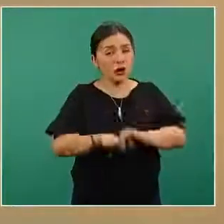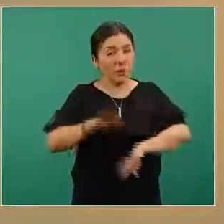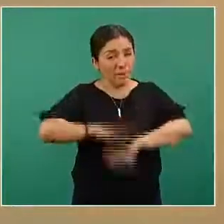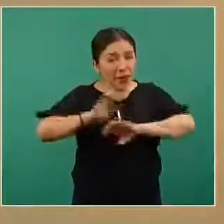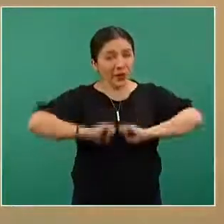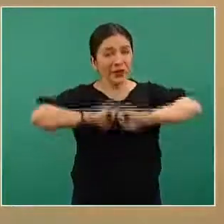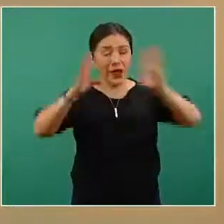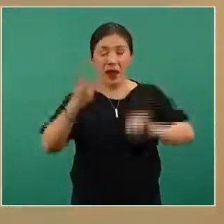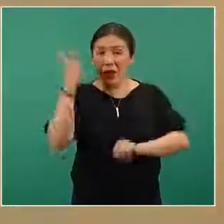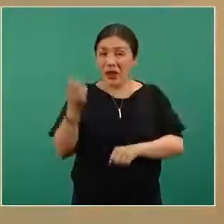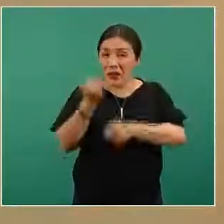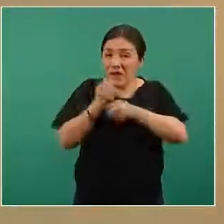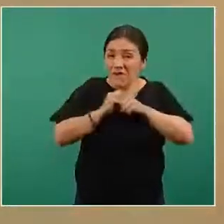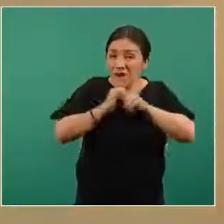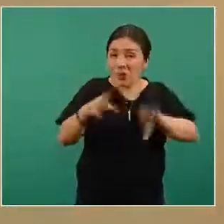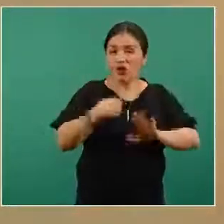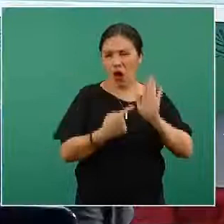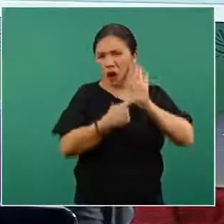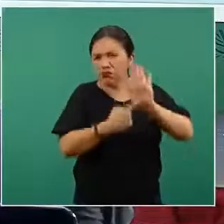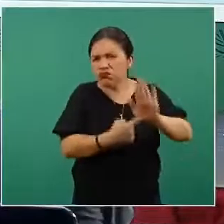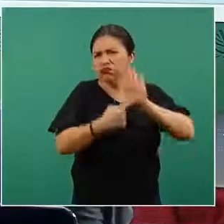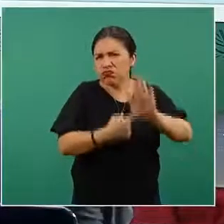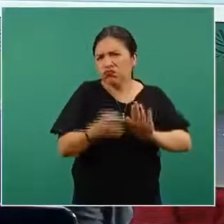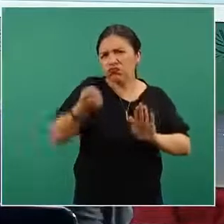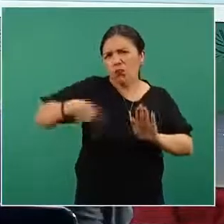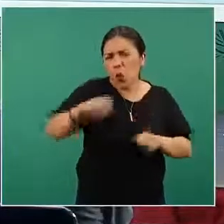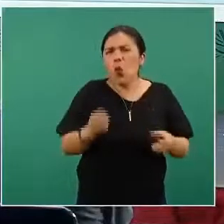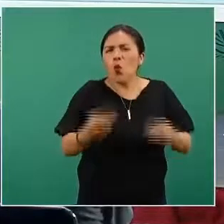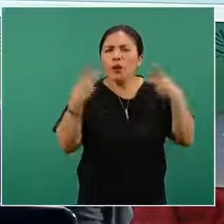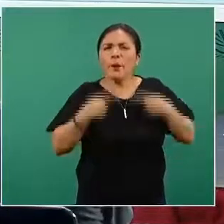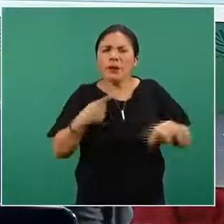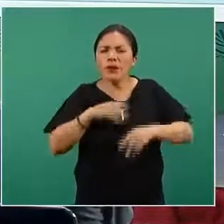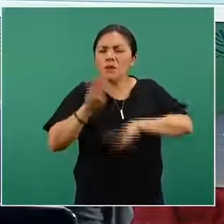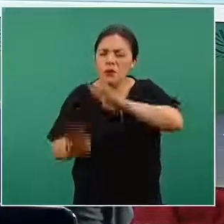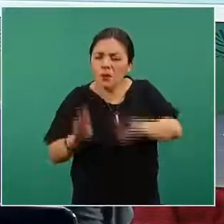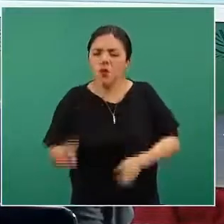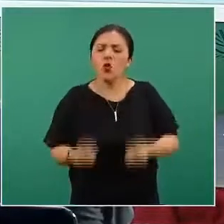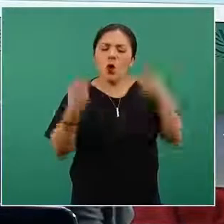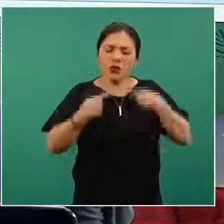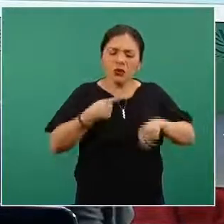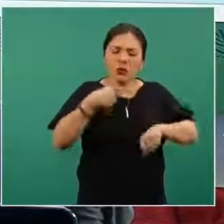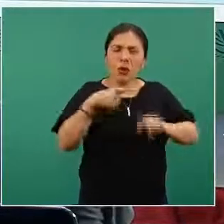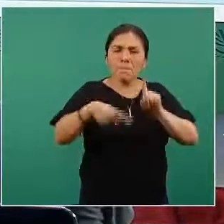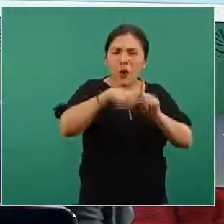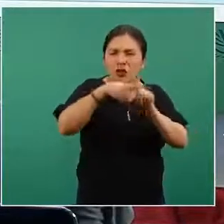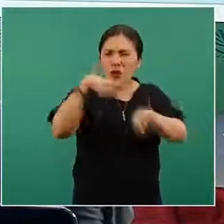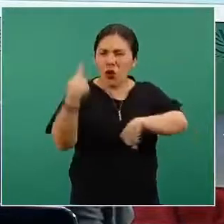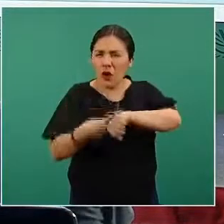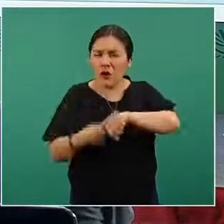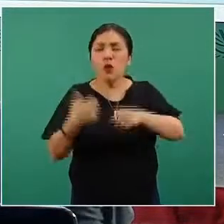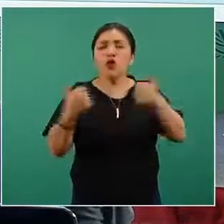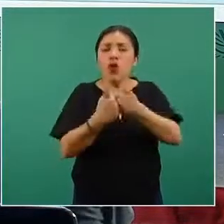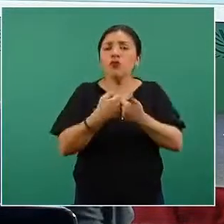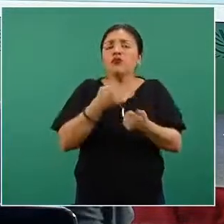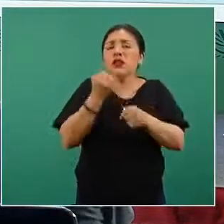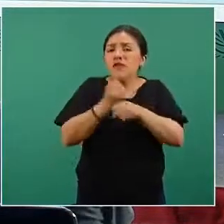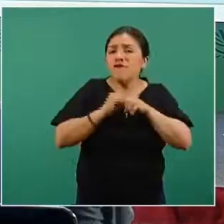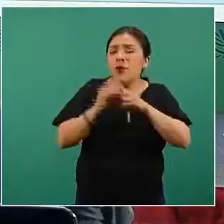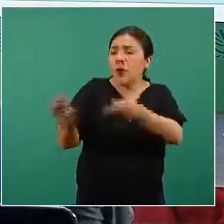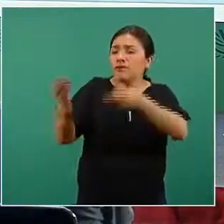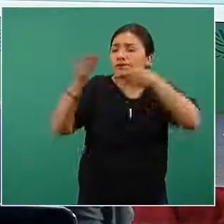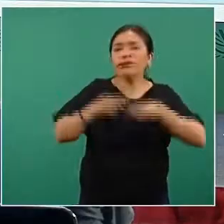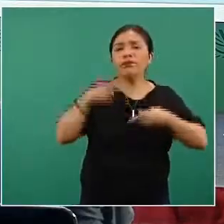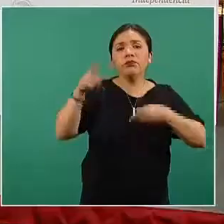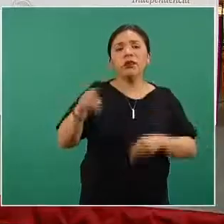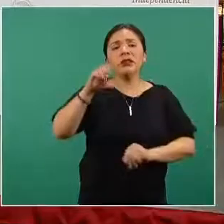que toda esta información que estamos presentando, tanto los casos como las defunciones, se reportan a través del Sistema Nacional de